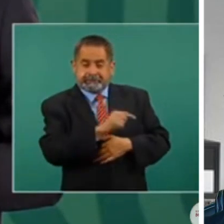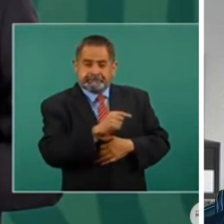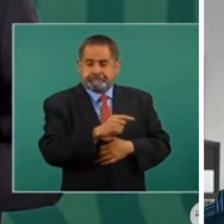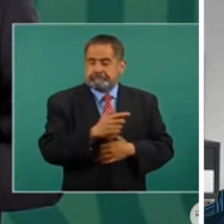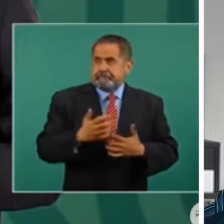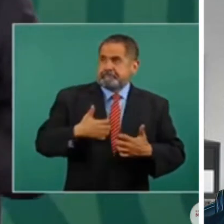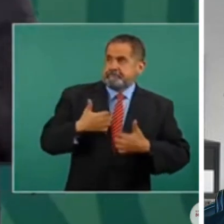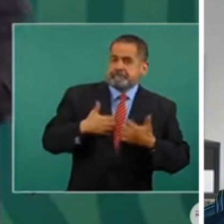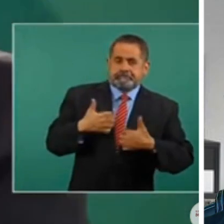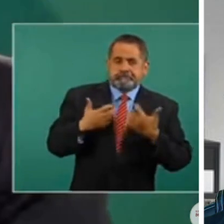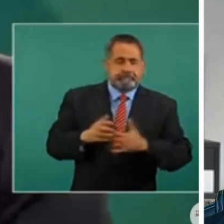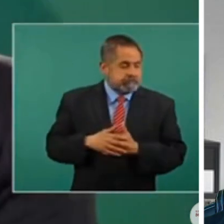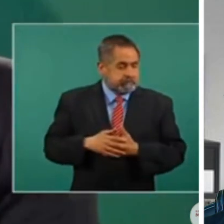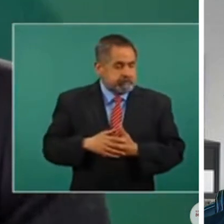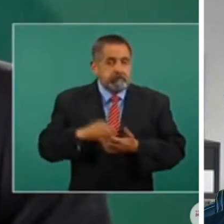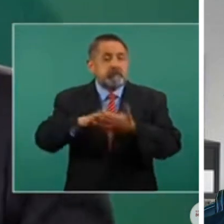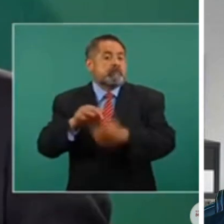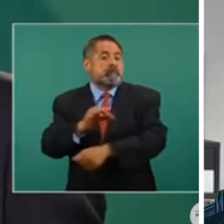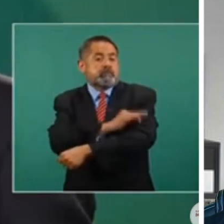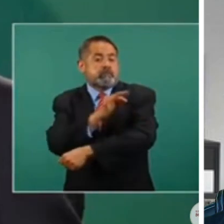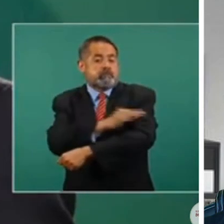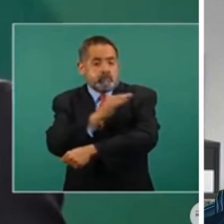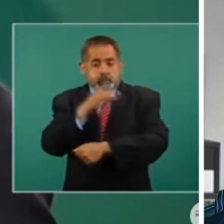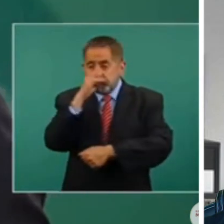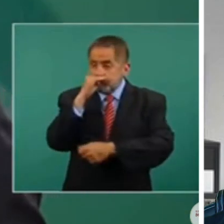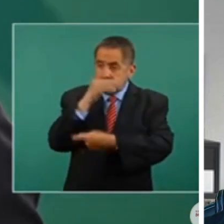Que las vacunas sean gratuitas.